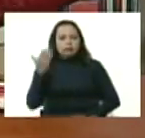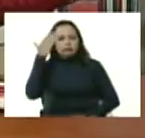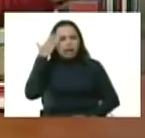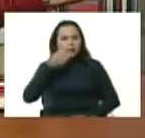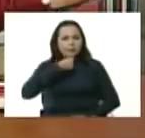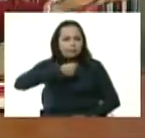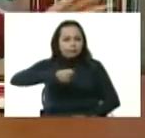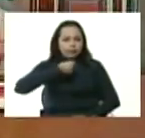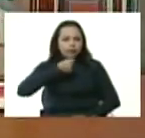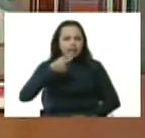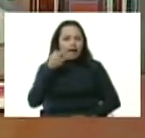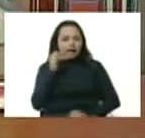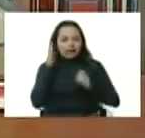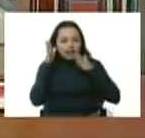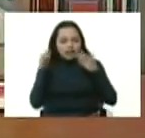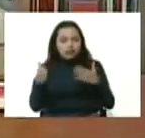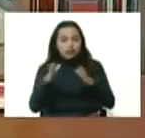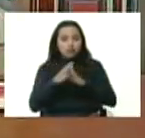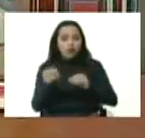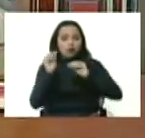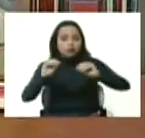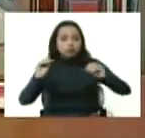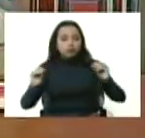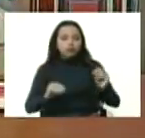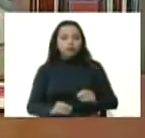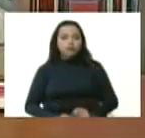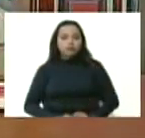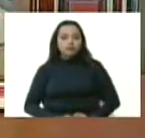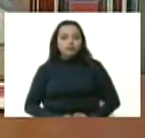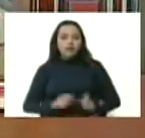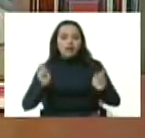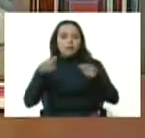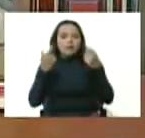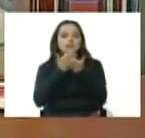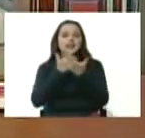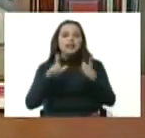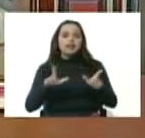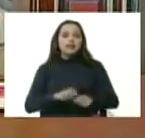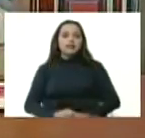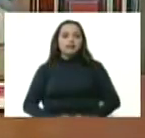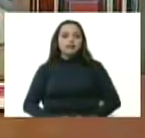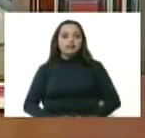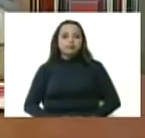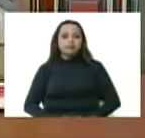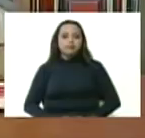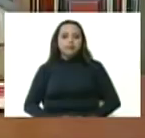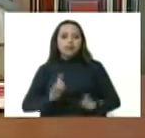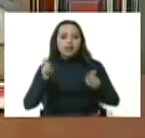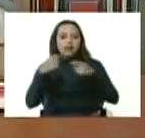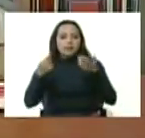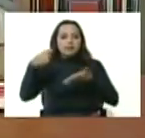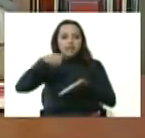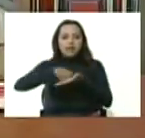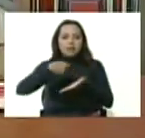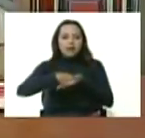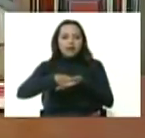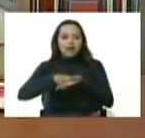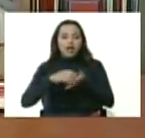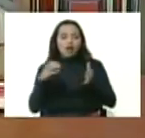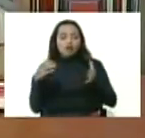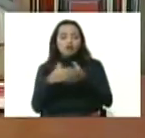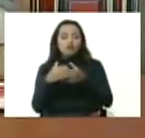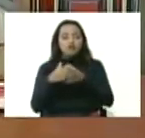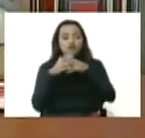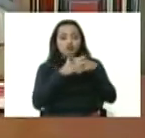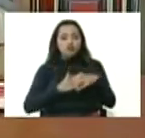están pendientes de todo lo que anuncio la prensa libre la prensa libre que financia Helio Abrams desde Estados